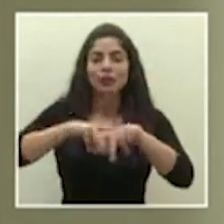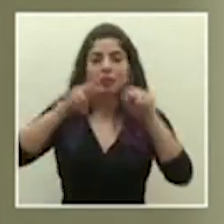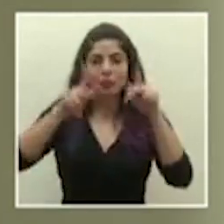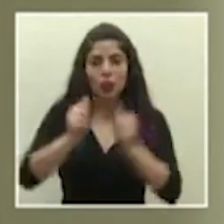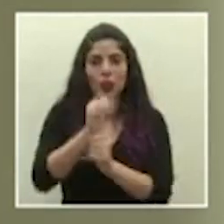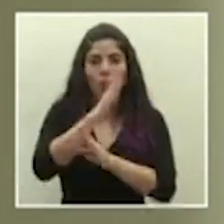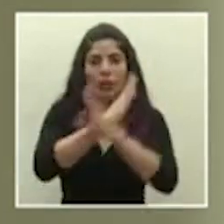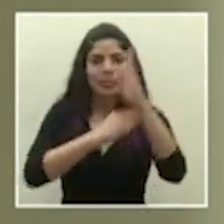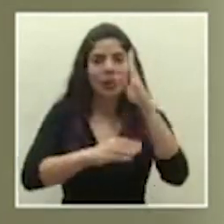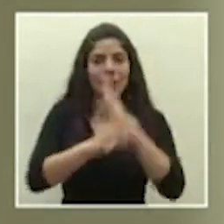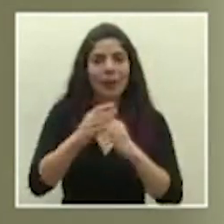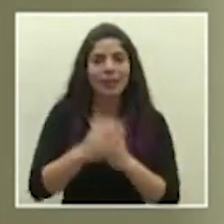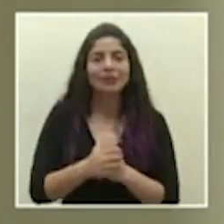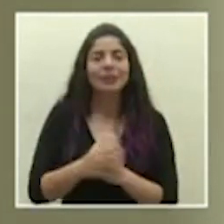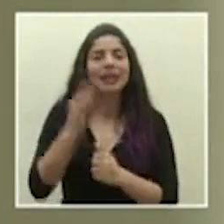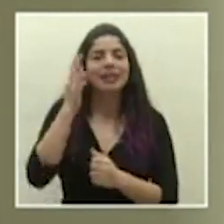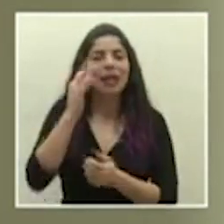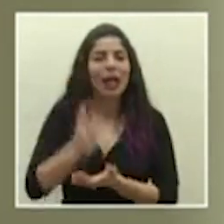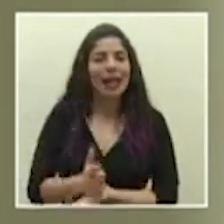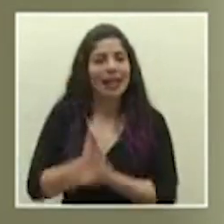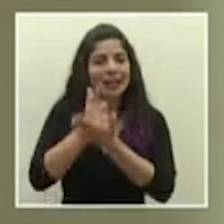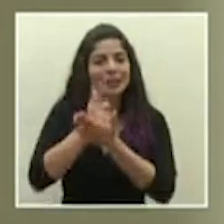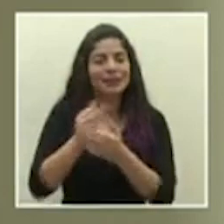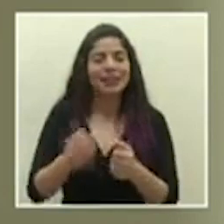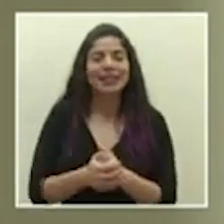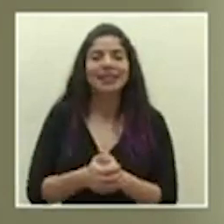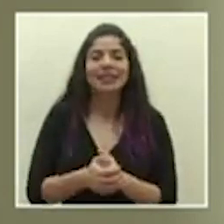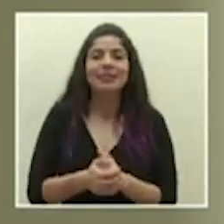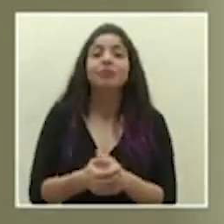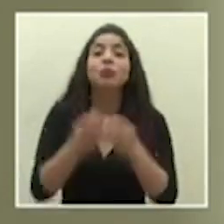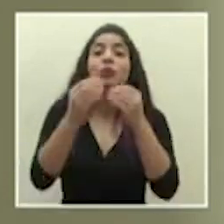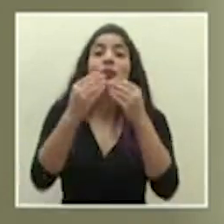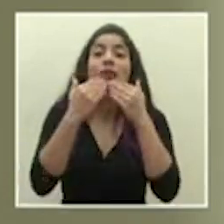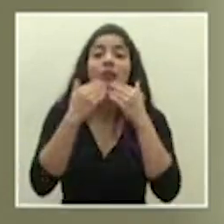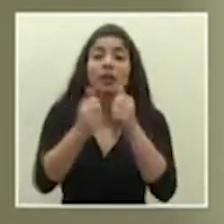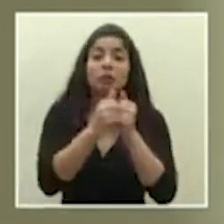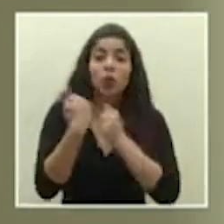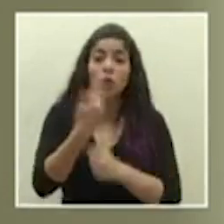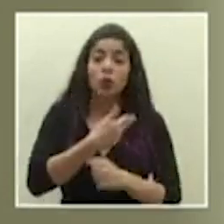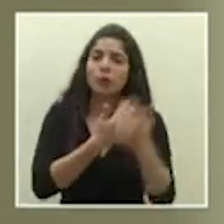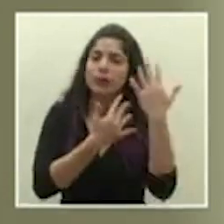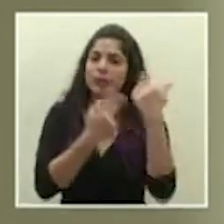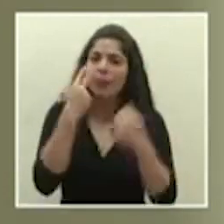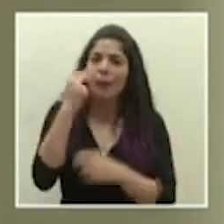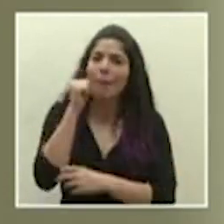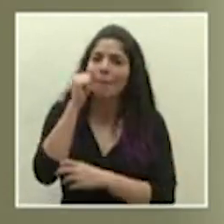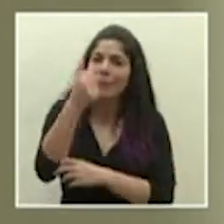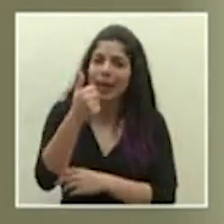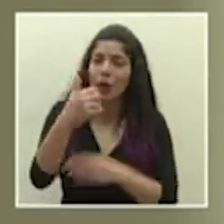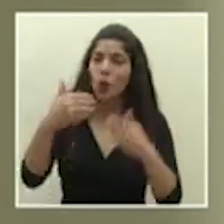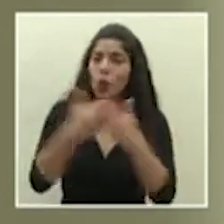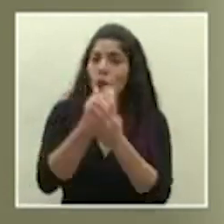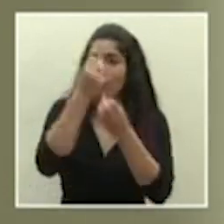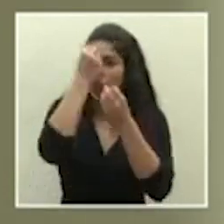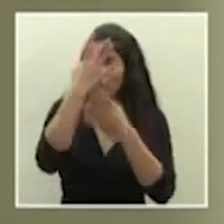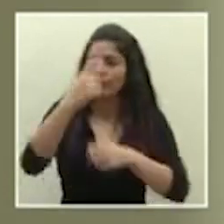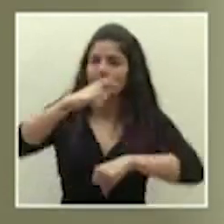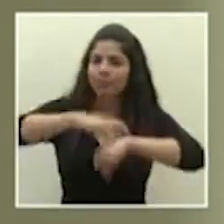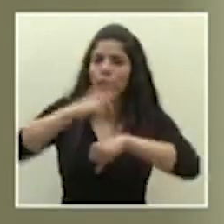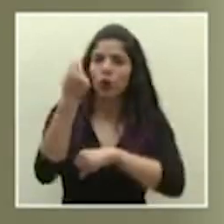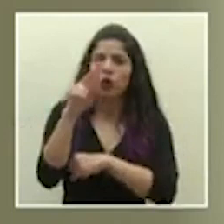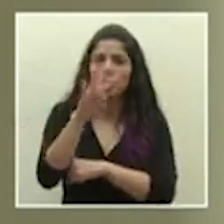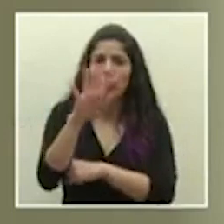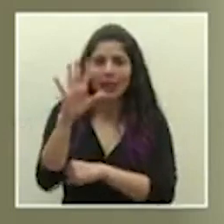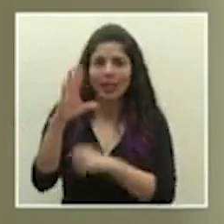personas con discapacidad la señora Lisbeth Barrantes gracias por acompañarnos los esperamos mañana con una nueva transmisión al ser las dos y